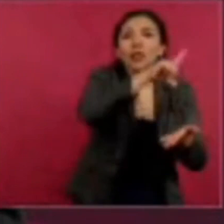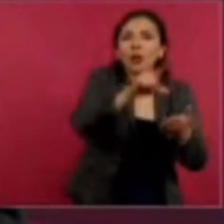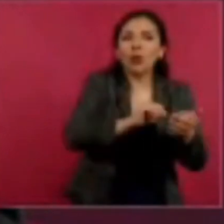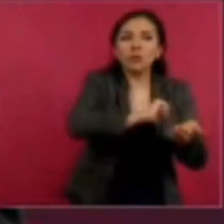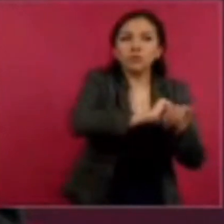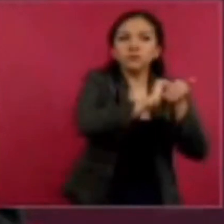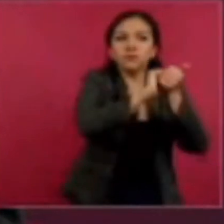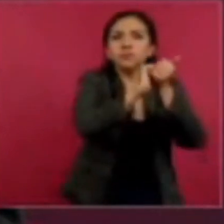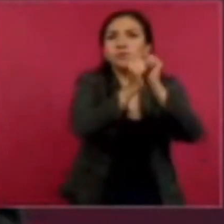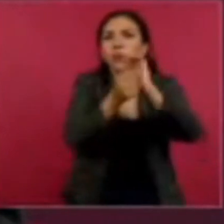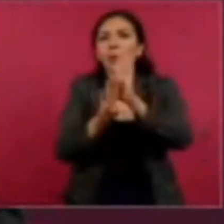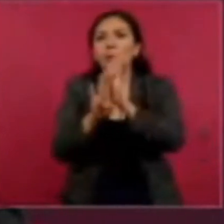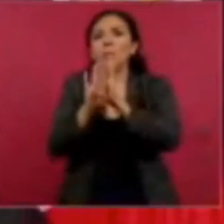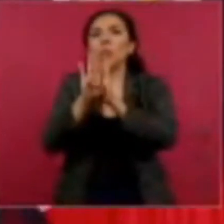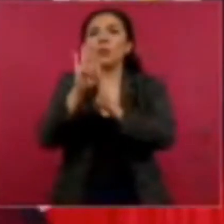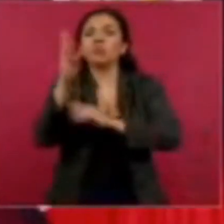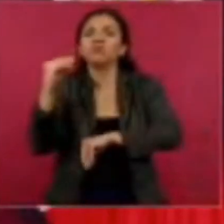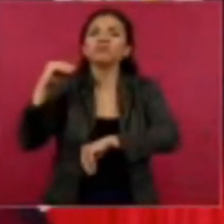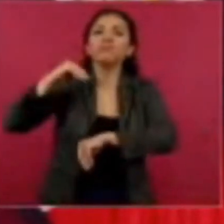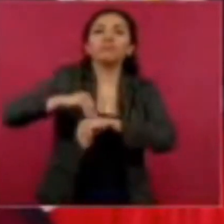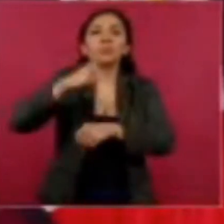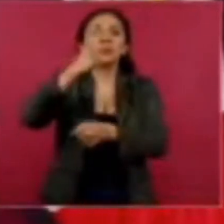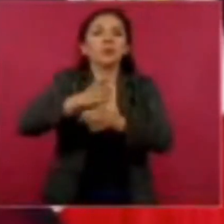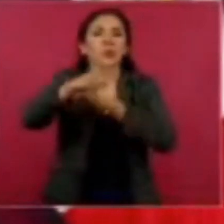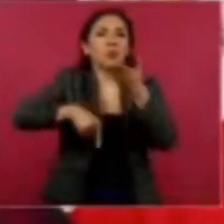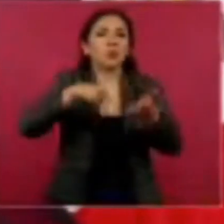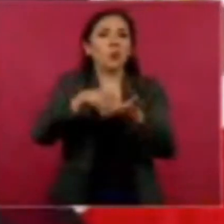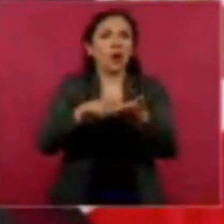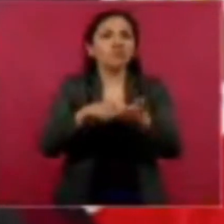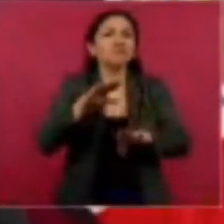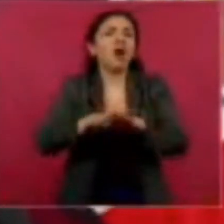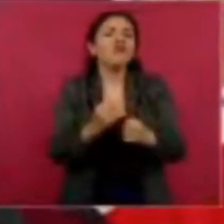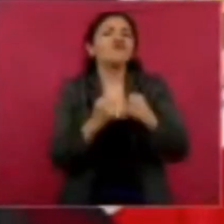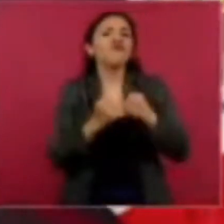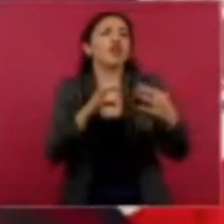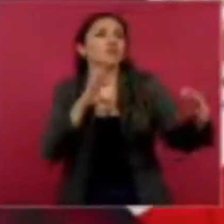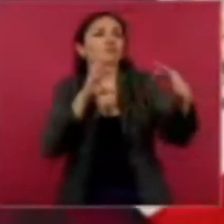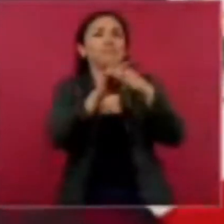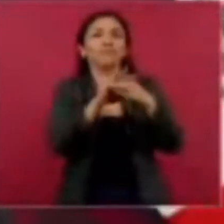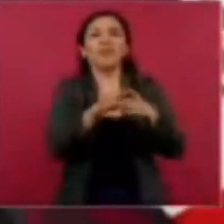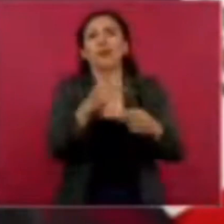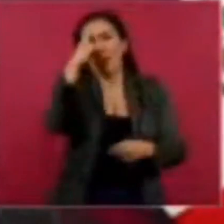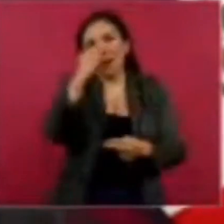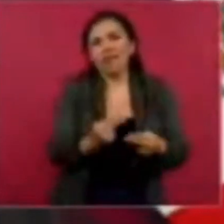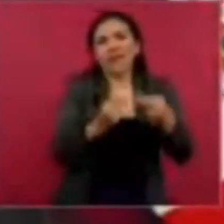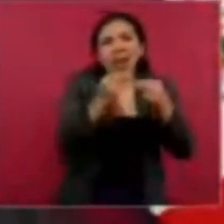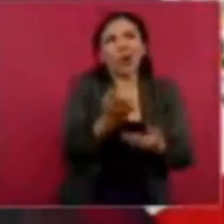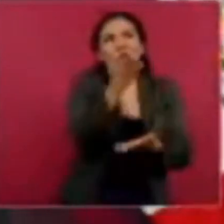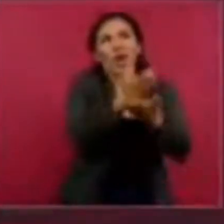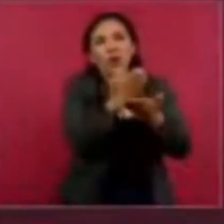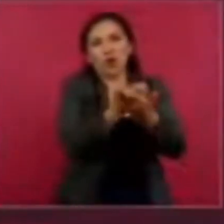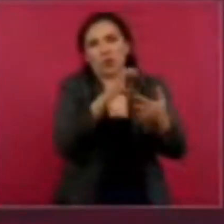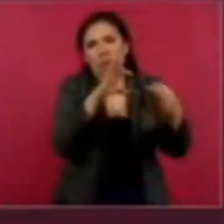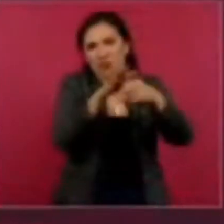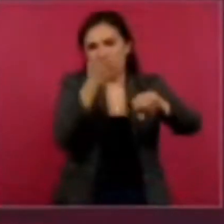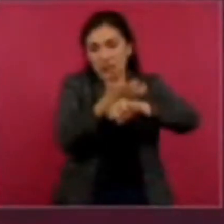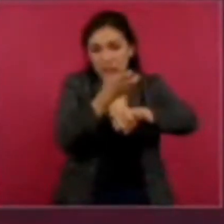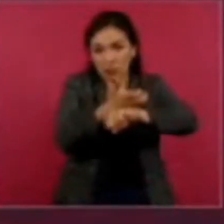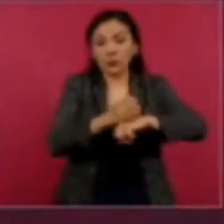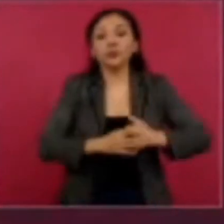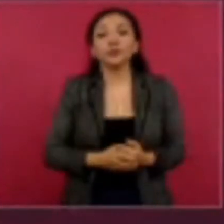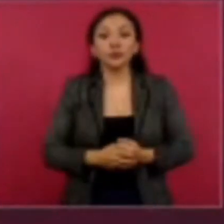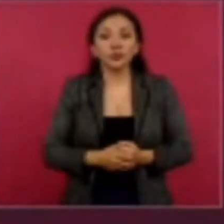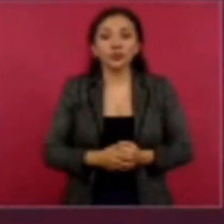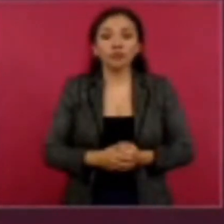se ha venido consolidando la integración económica, comercial con Estados Unidos. Entonces, es